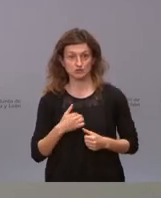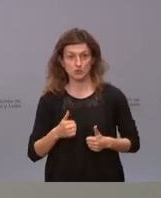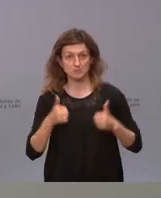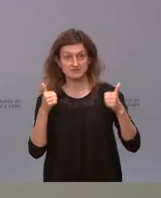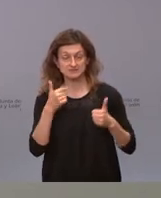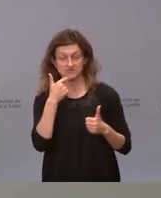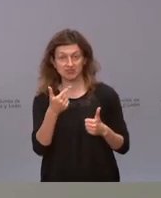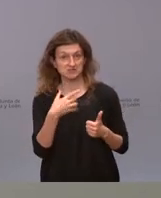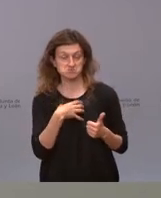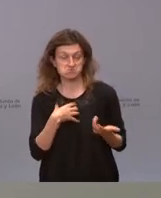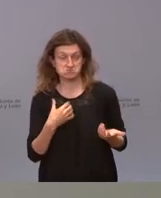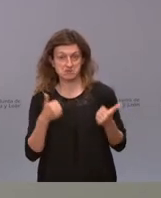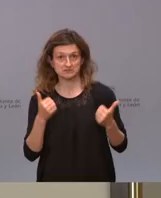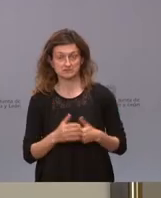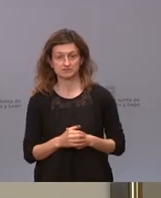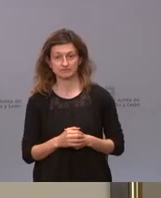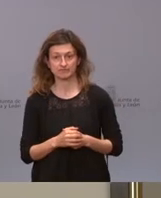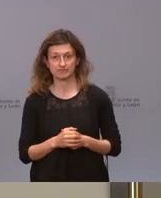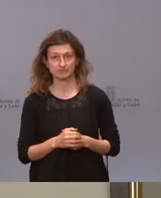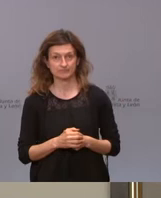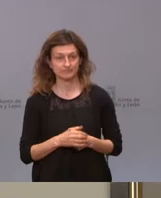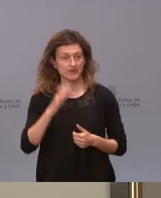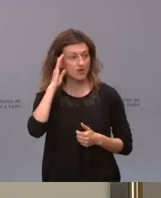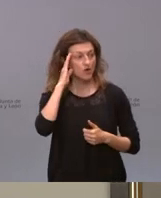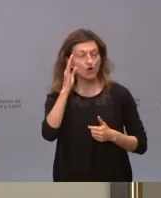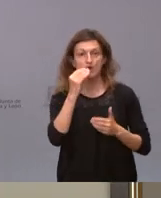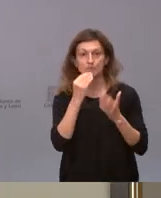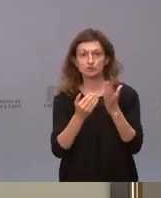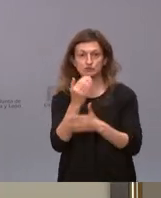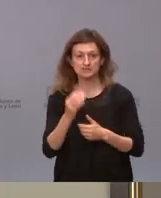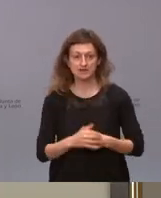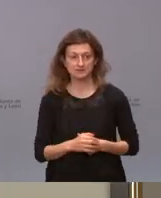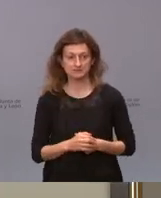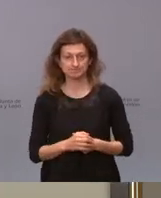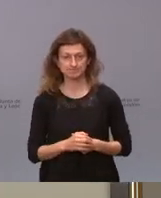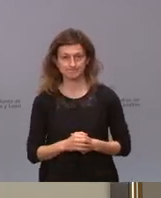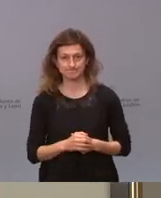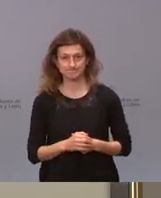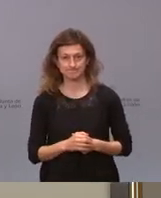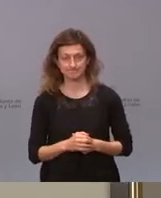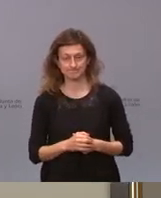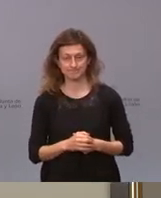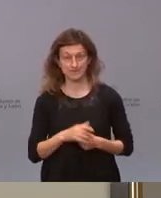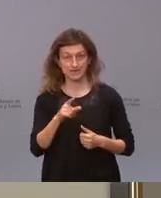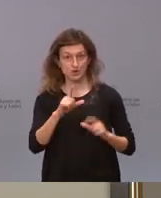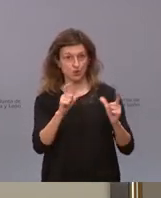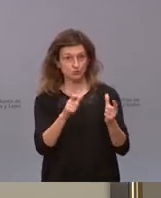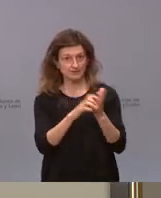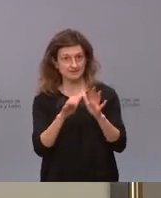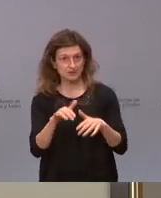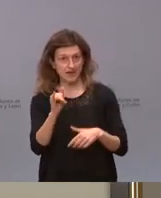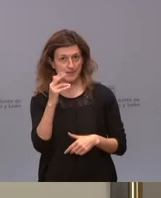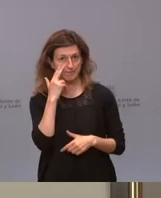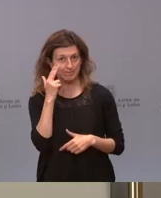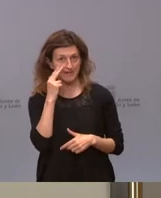más que apuntar sí hola buenos días yo quería preguntar si desde la junta hay miedo ante